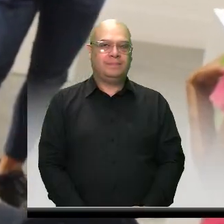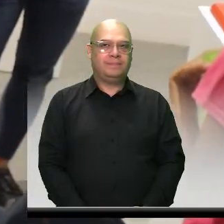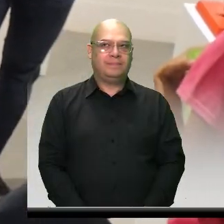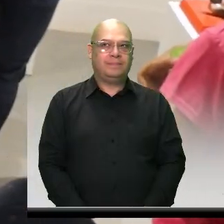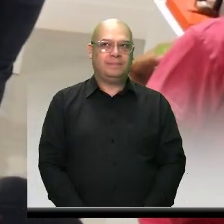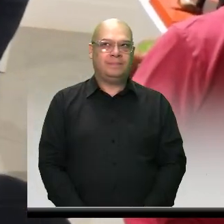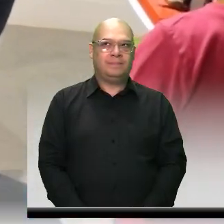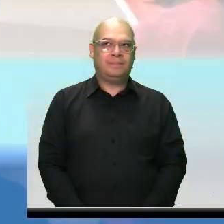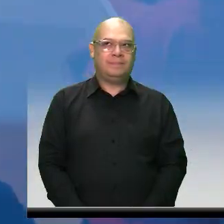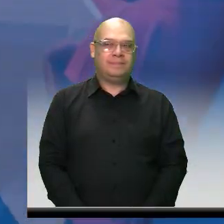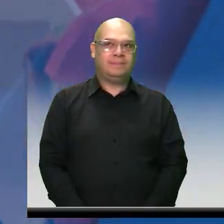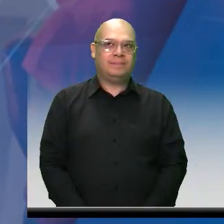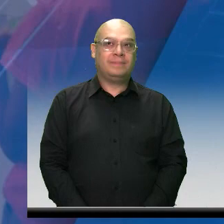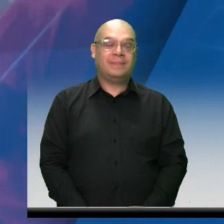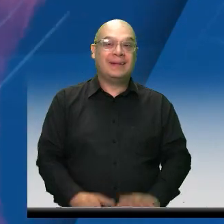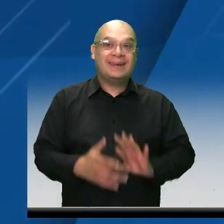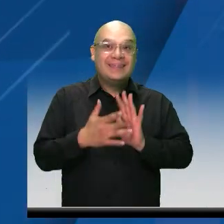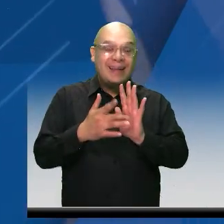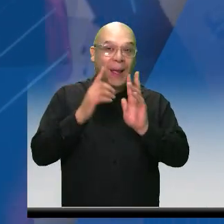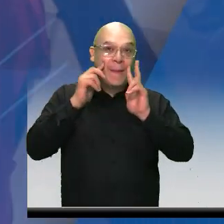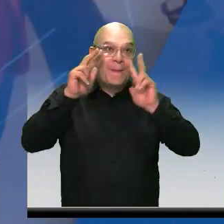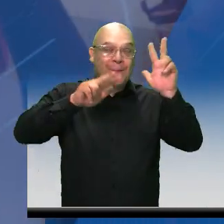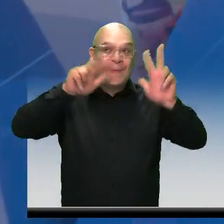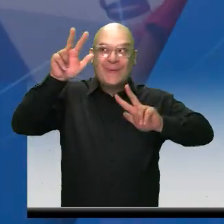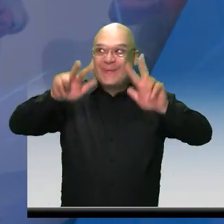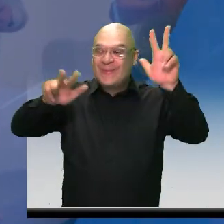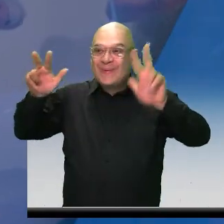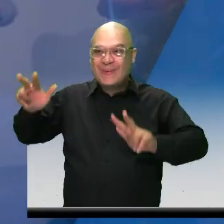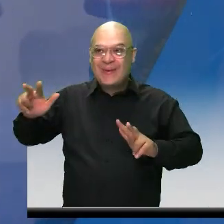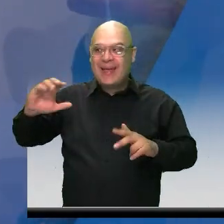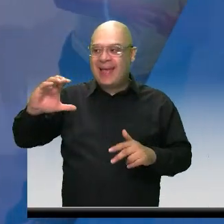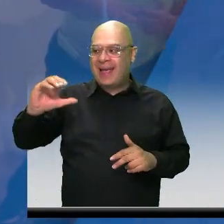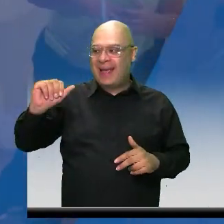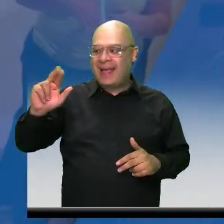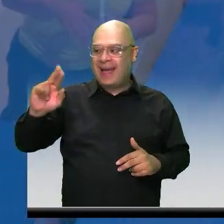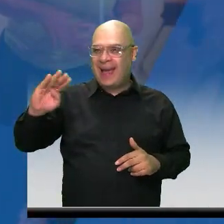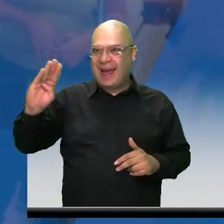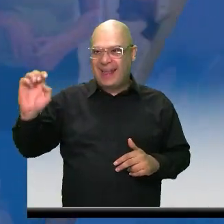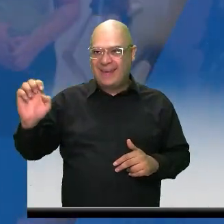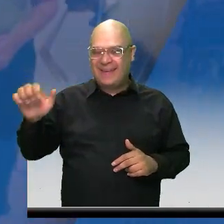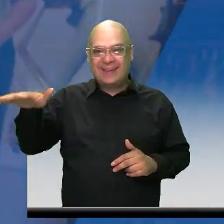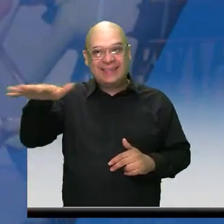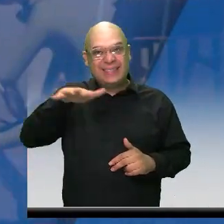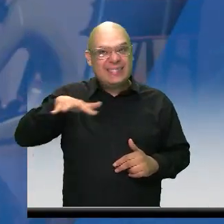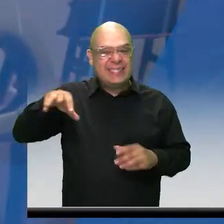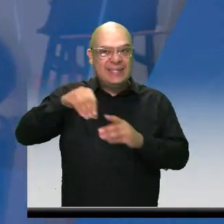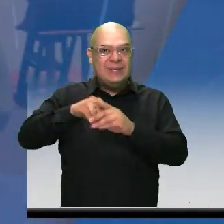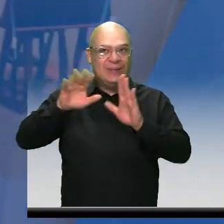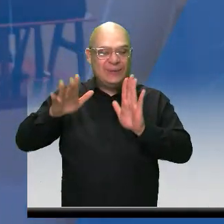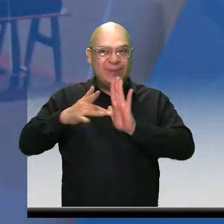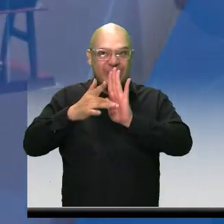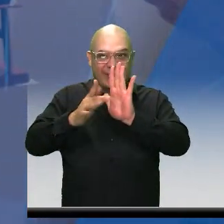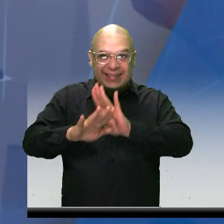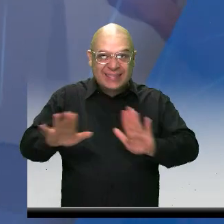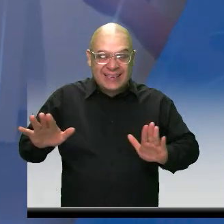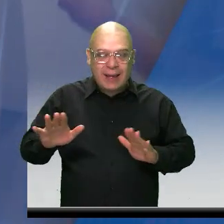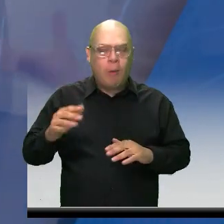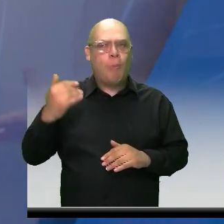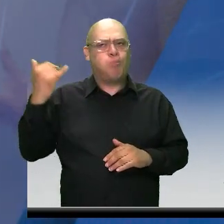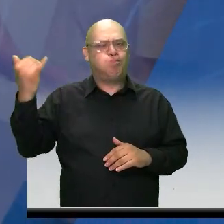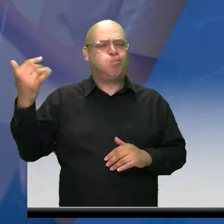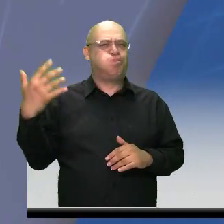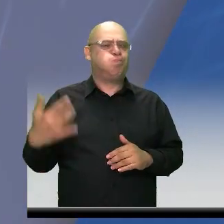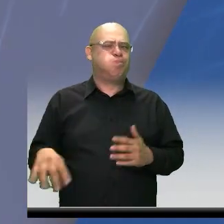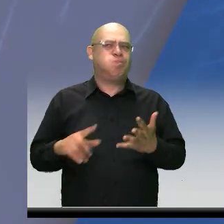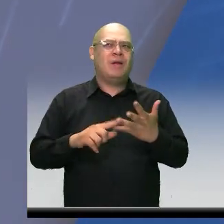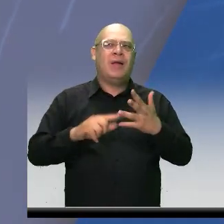¿Ya conoces el Museo Centro Cultural Caribe? En el Museo Centro Cultural Caribe encuentras permanentemente las obras de